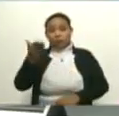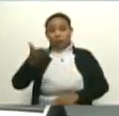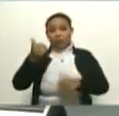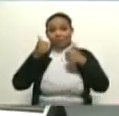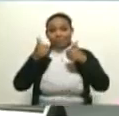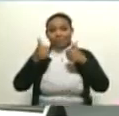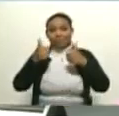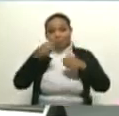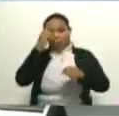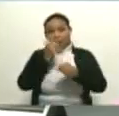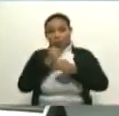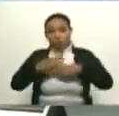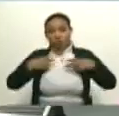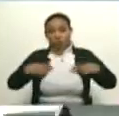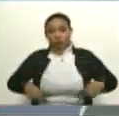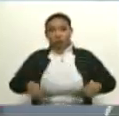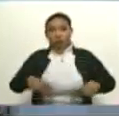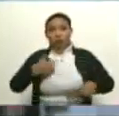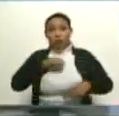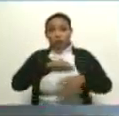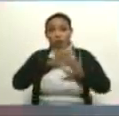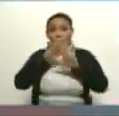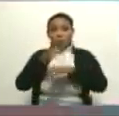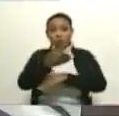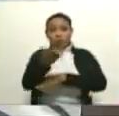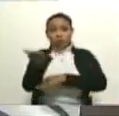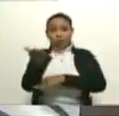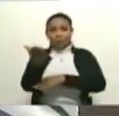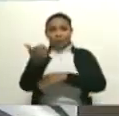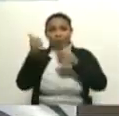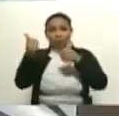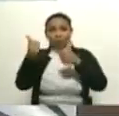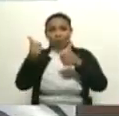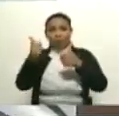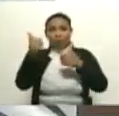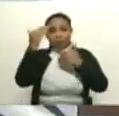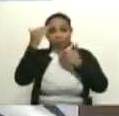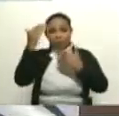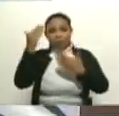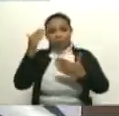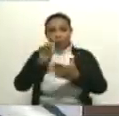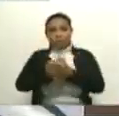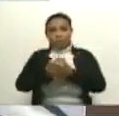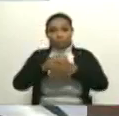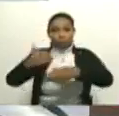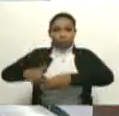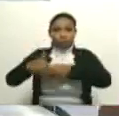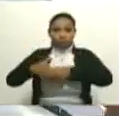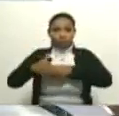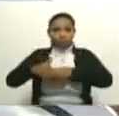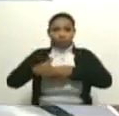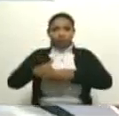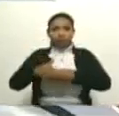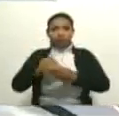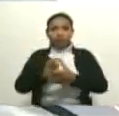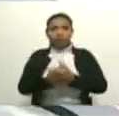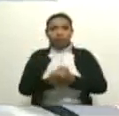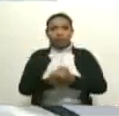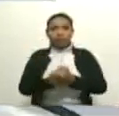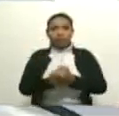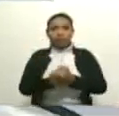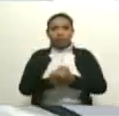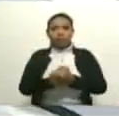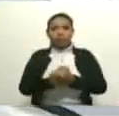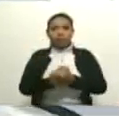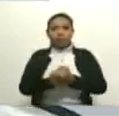labor humana y cuente con todo nuestro apoyo. Yo me daré aquí un saludo. Y mándenle mi saludo. Muchas gracias,